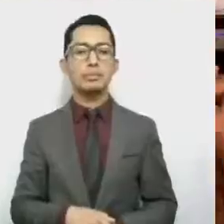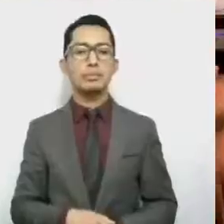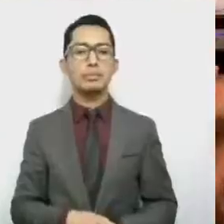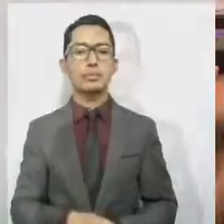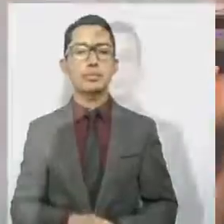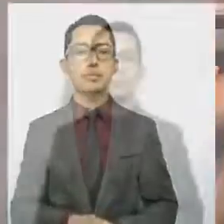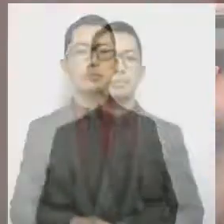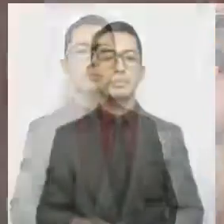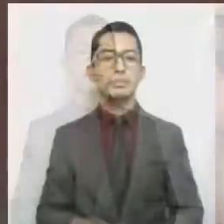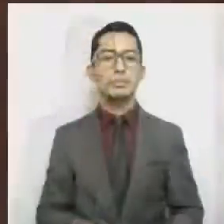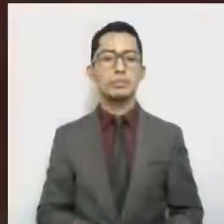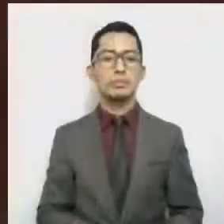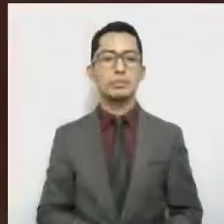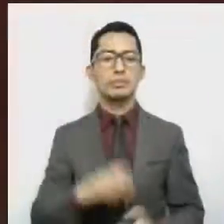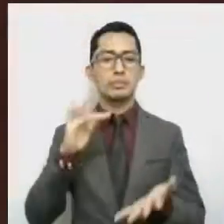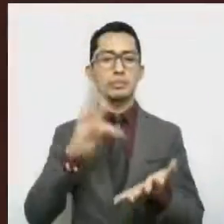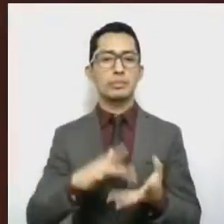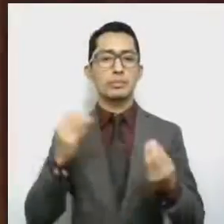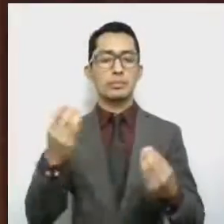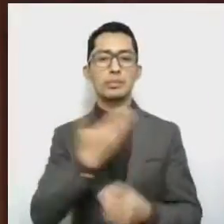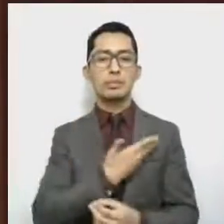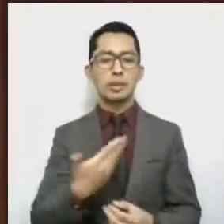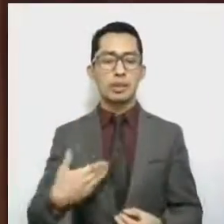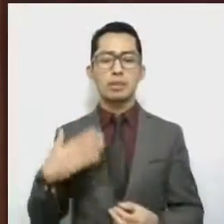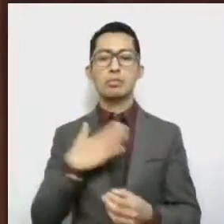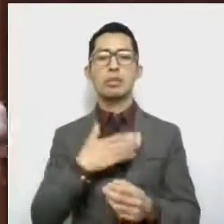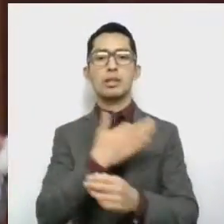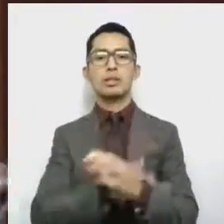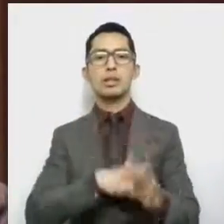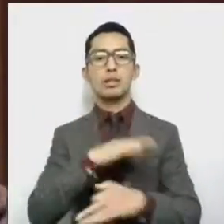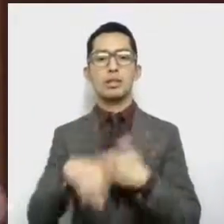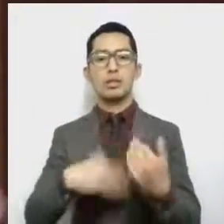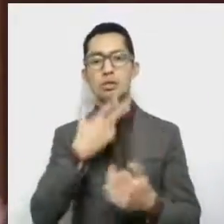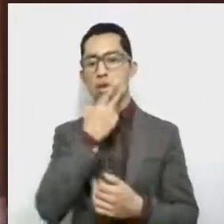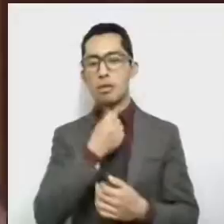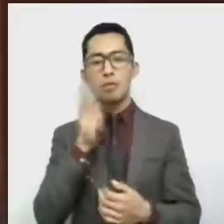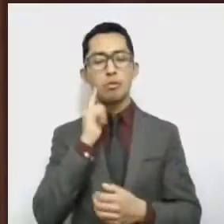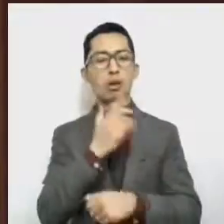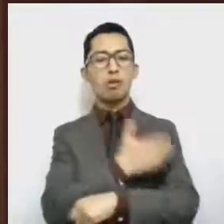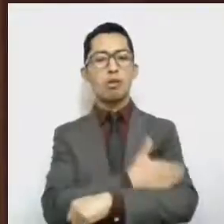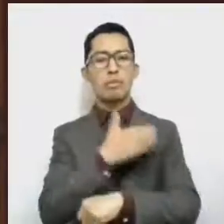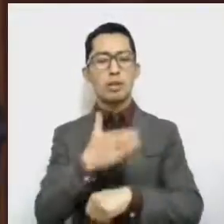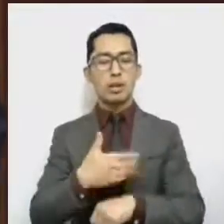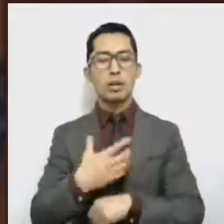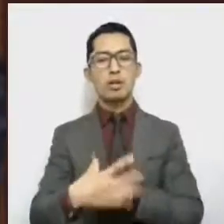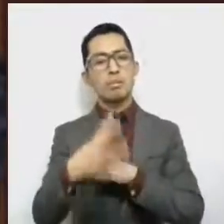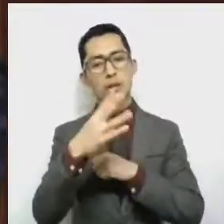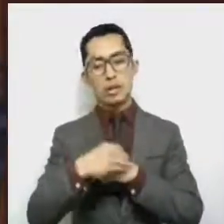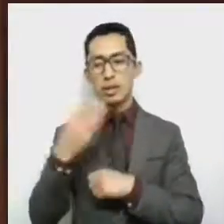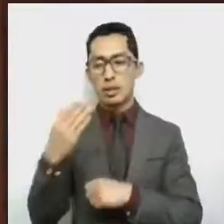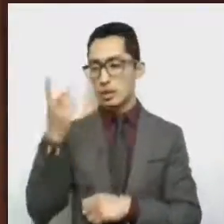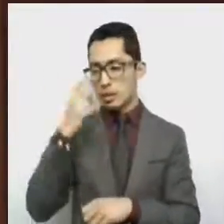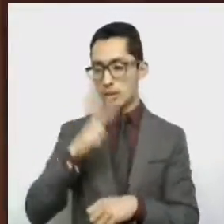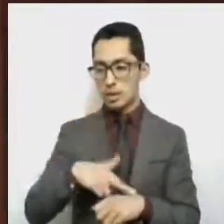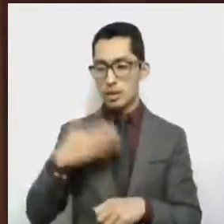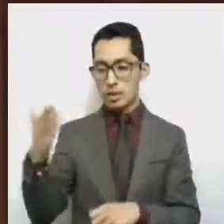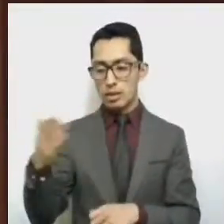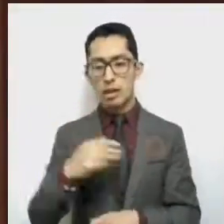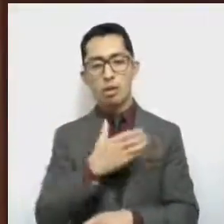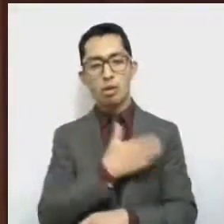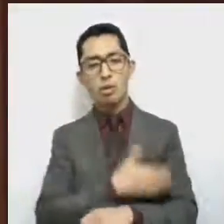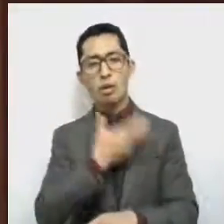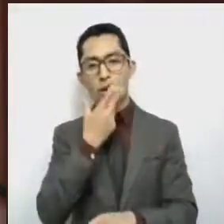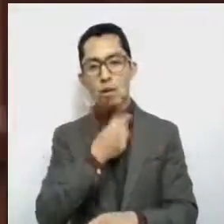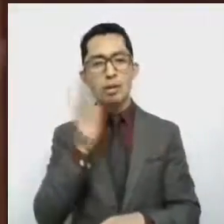Muchas gracias, presidente. Muy buenas tardes a todos, compañeras y compañeros. Con la venia de la directiva, compañeras y compañeros